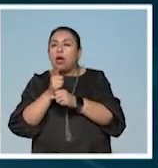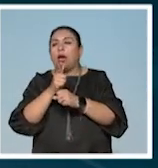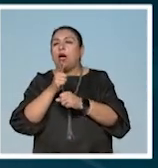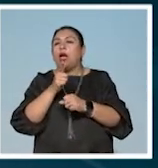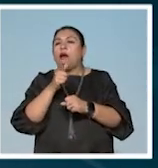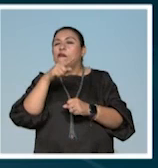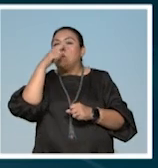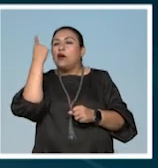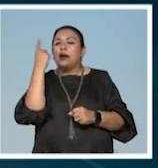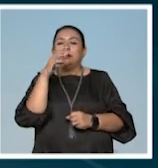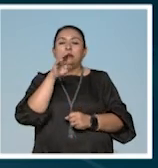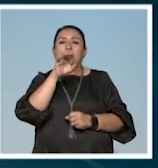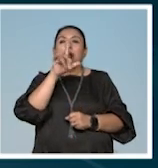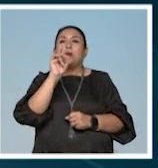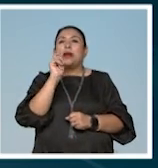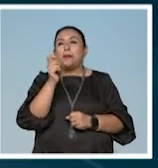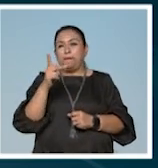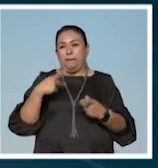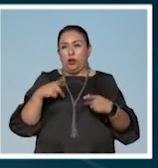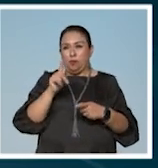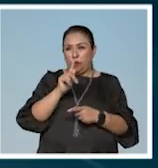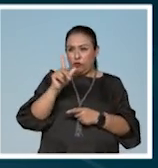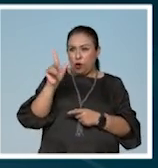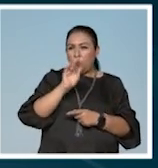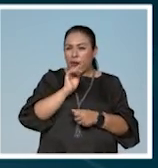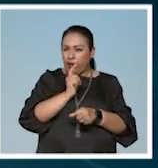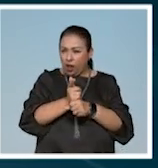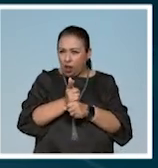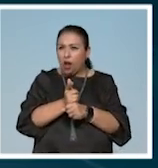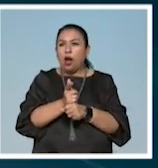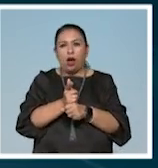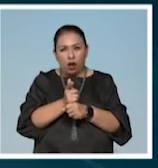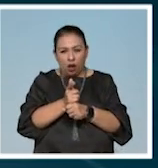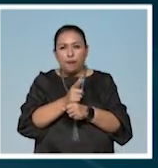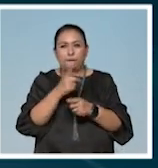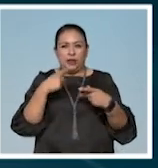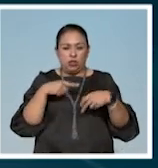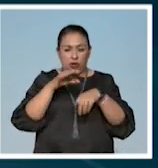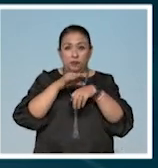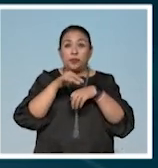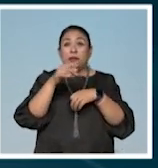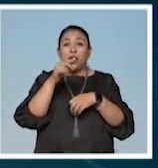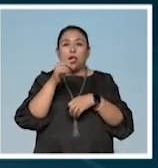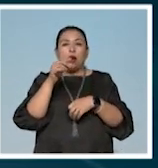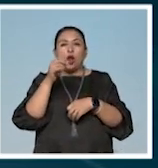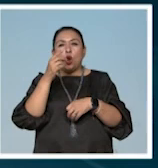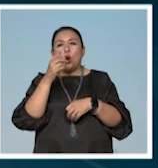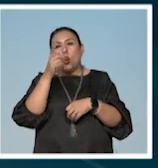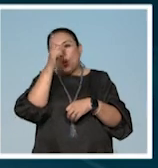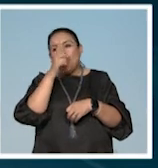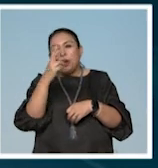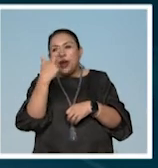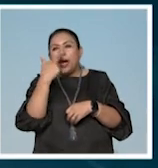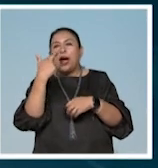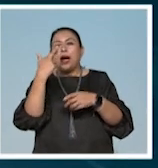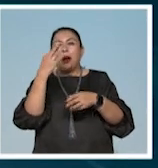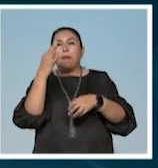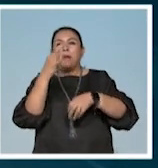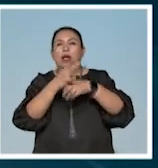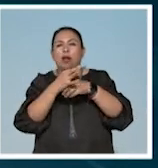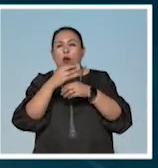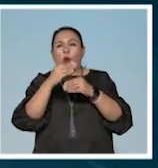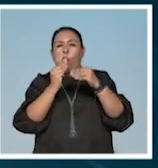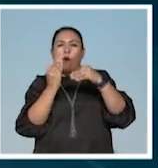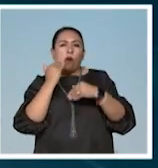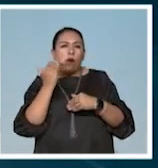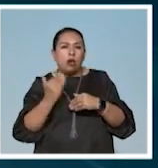melanoma. Es decir, estos profesionales pueden identificar en sus clientes si un lunar o una mancha tiene asimetría,